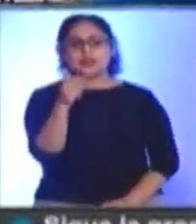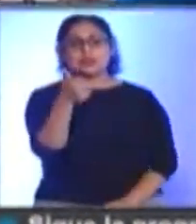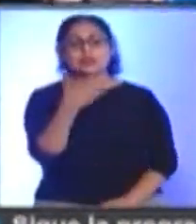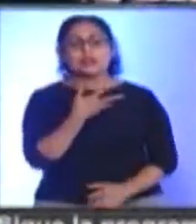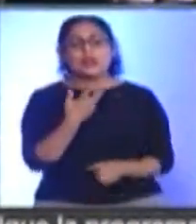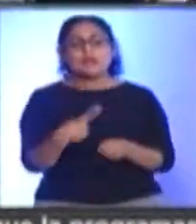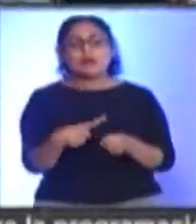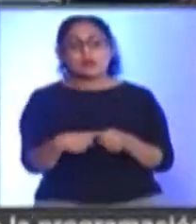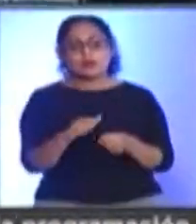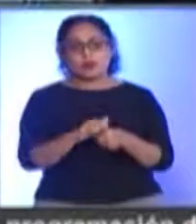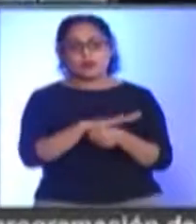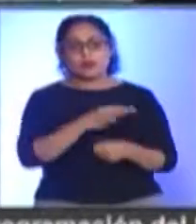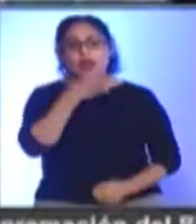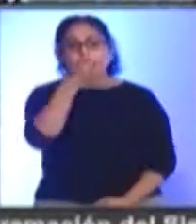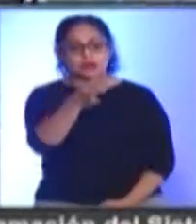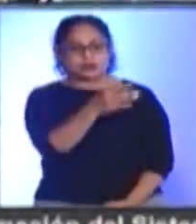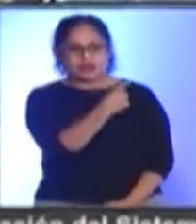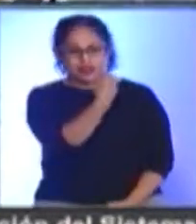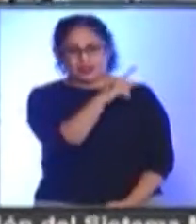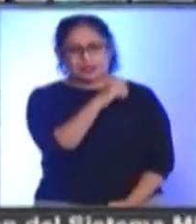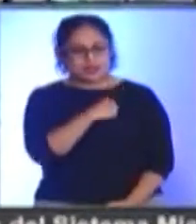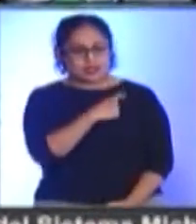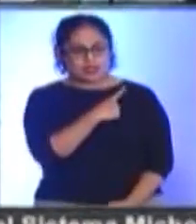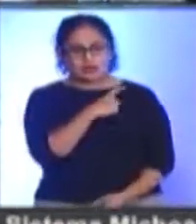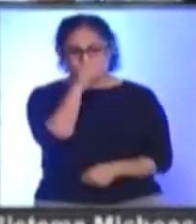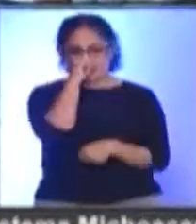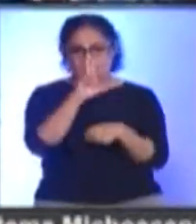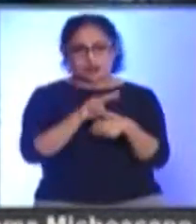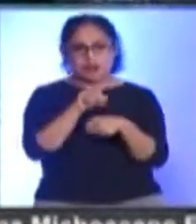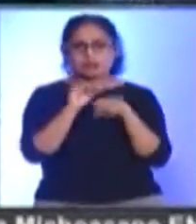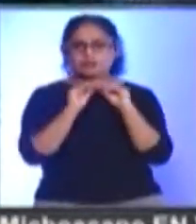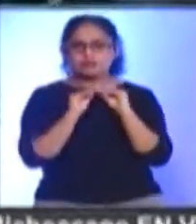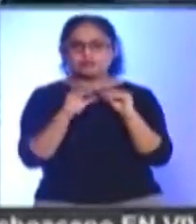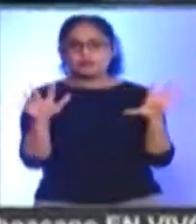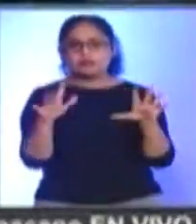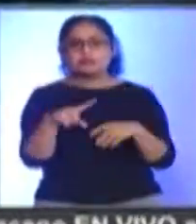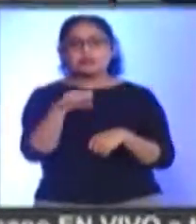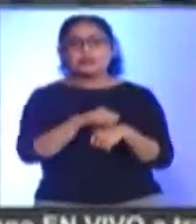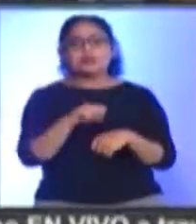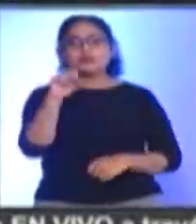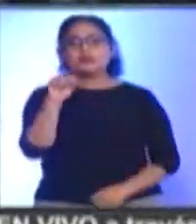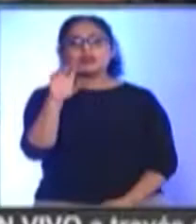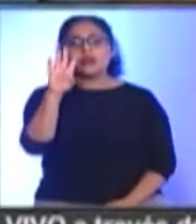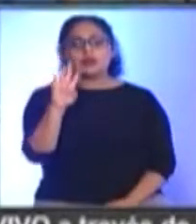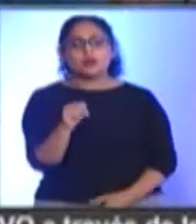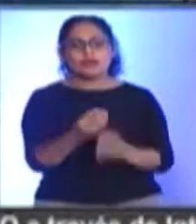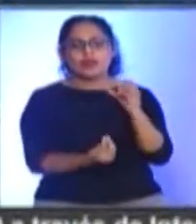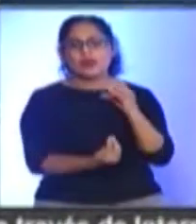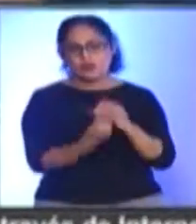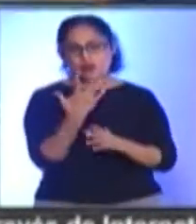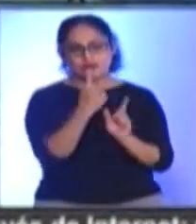la enfermedad Informó la Secretaría de Salud de Michoacán A través del comunicado técnico Correspondiente a la semana sesenta y nueve De la nueva convivencia